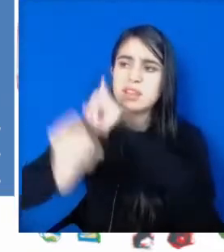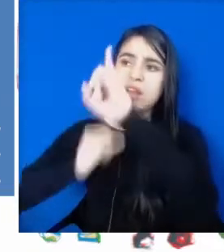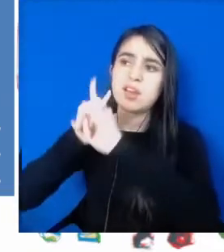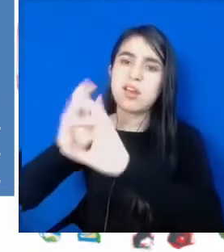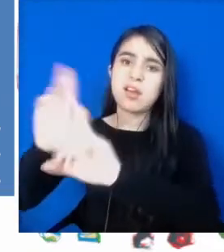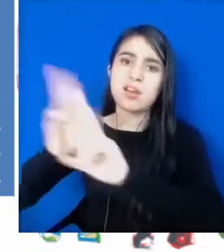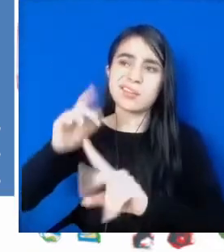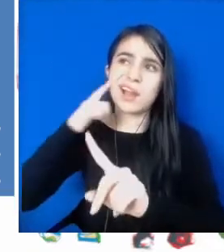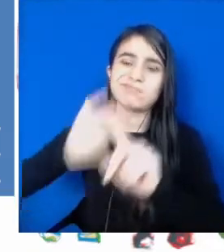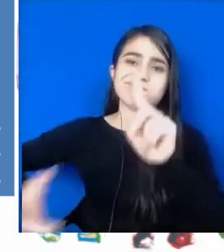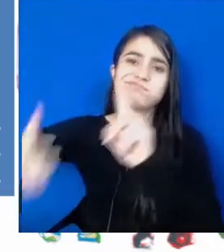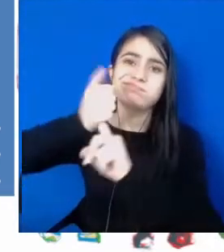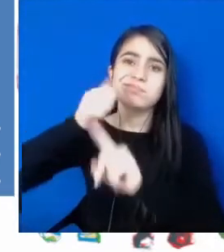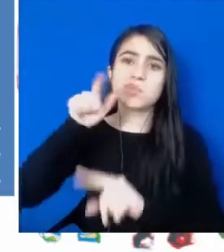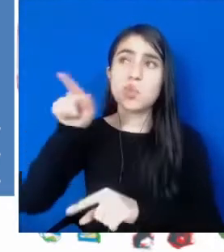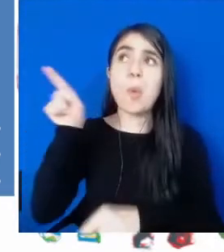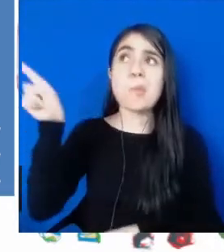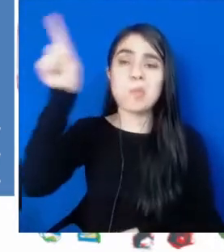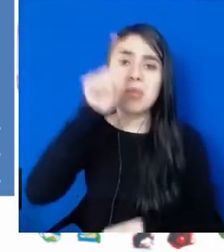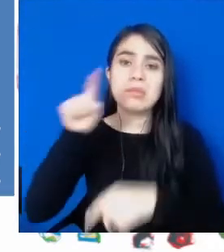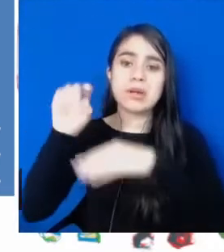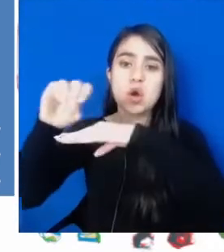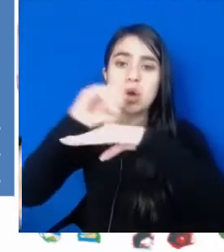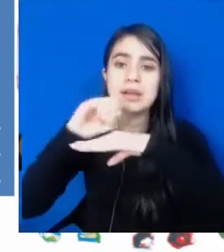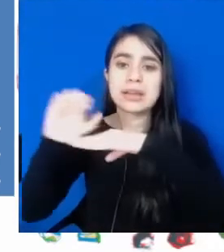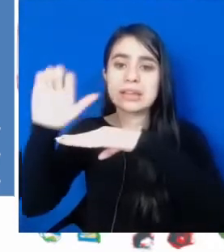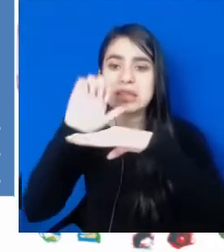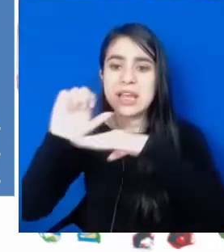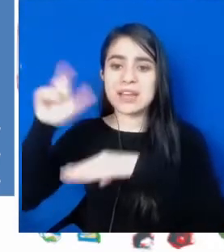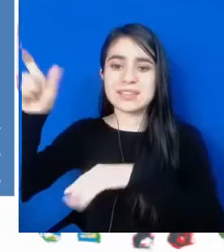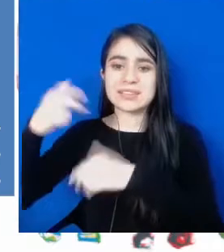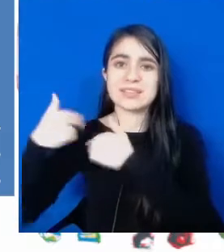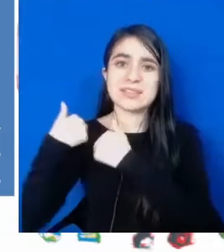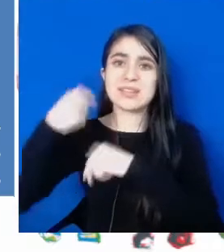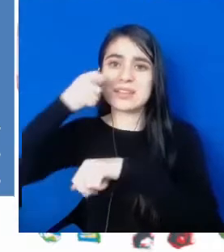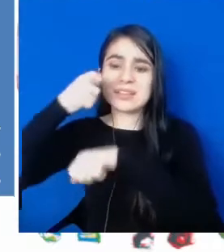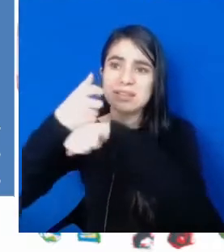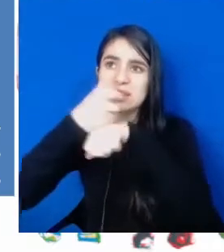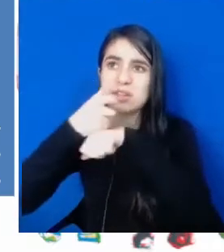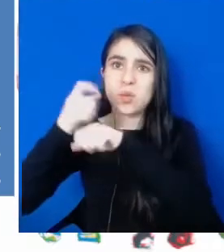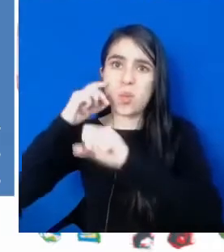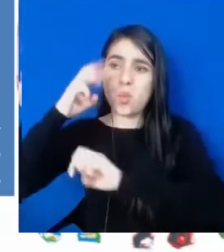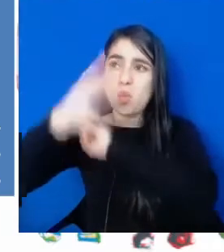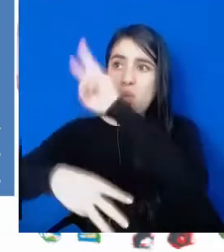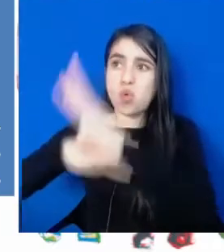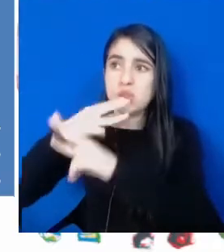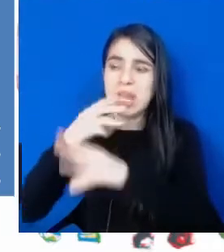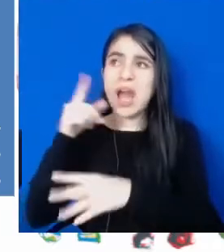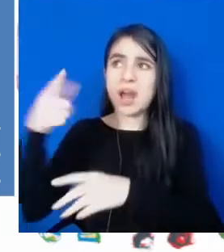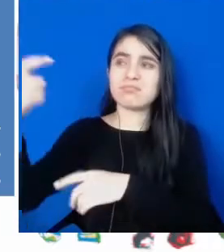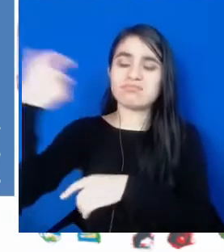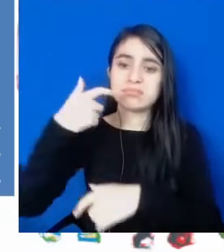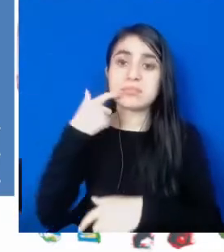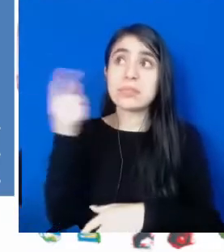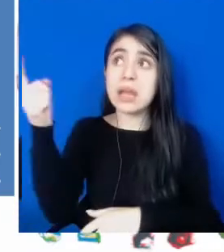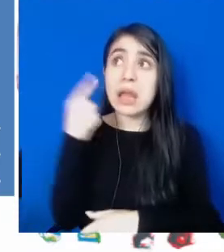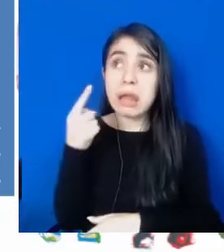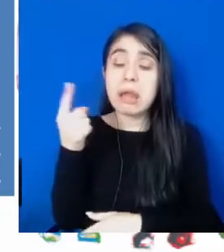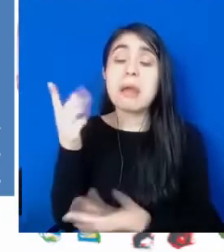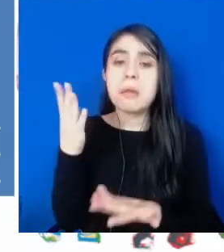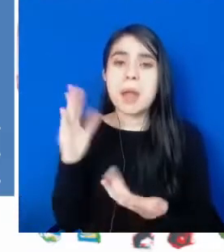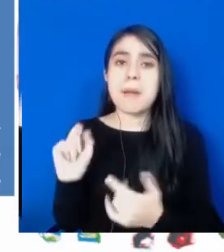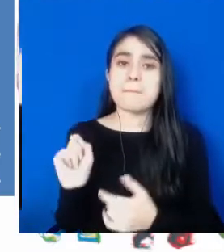internacionalmente por los organismos que hacen este seguimiento a nivel mundial porque